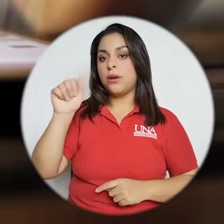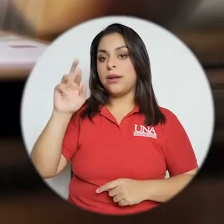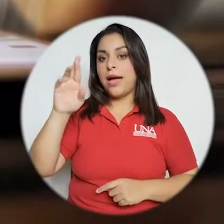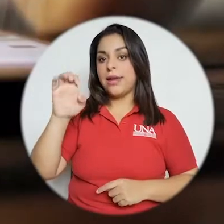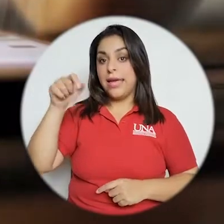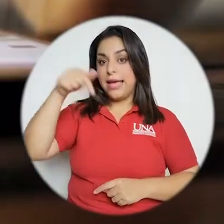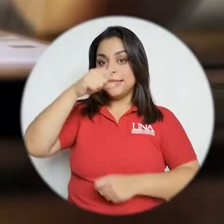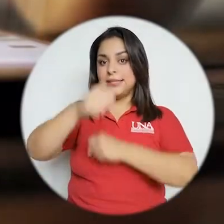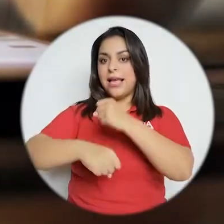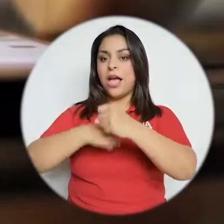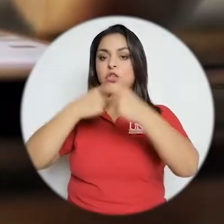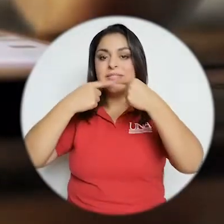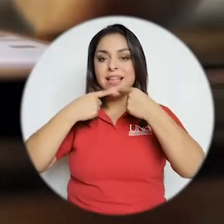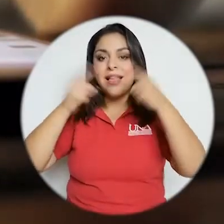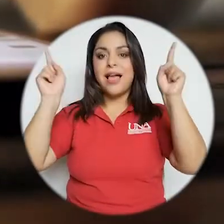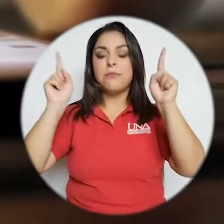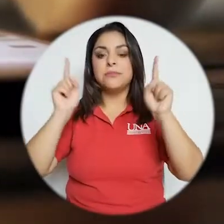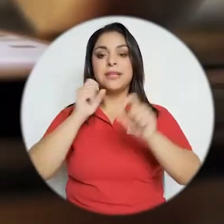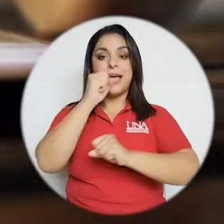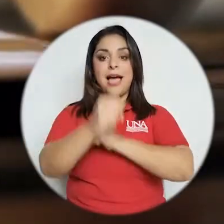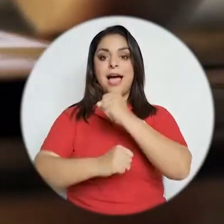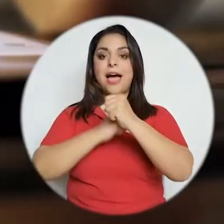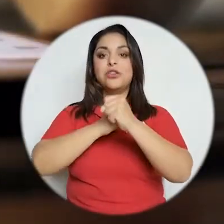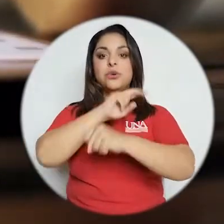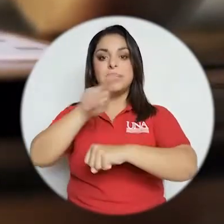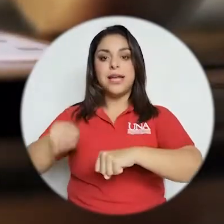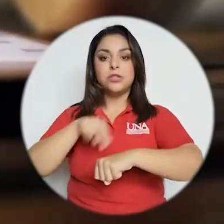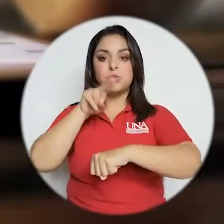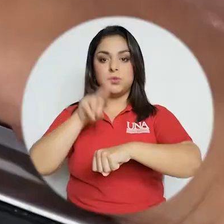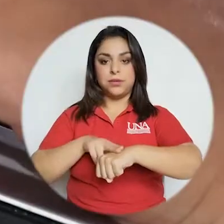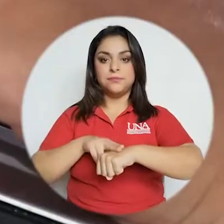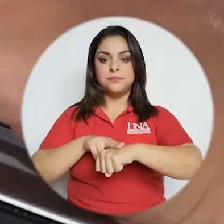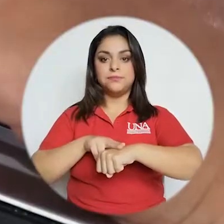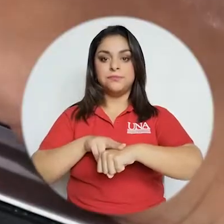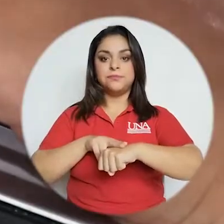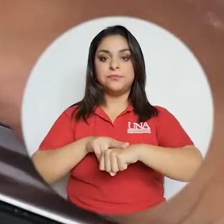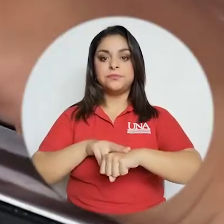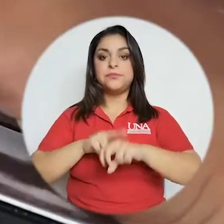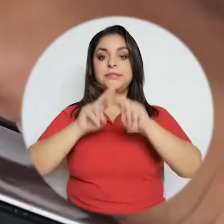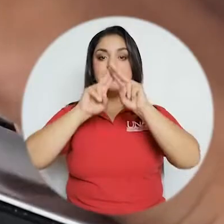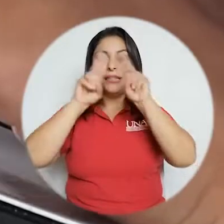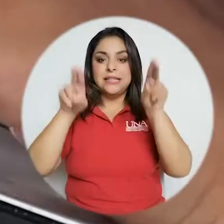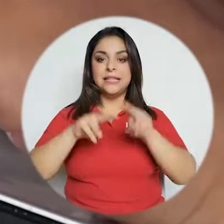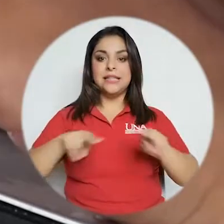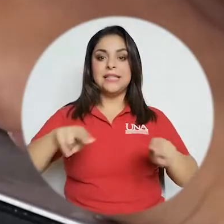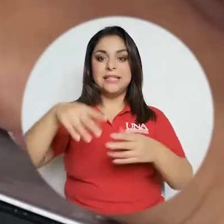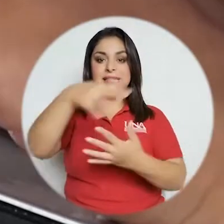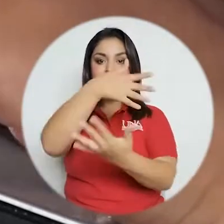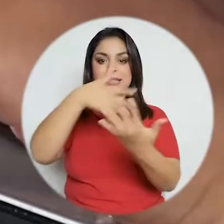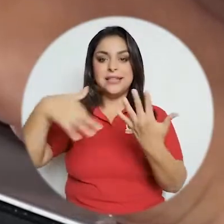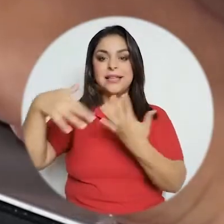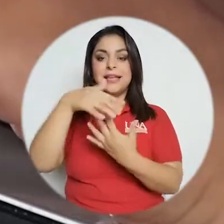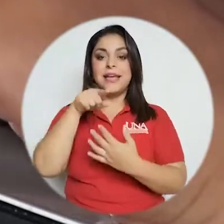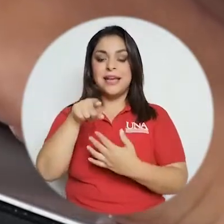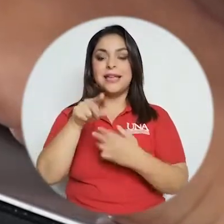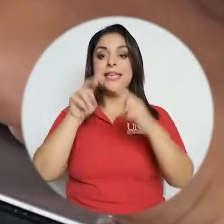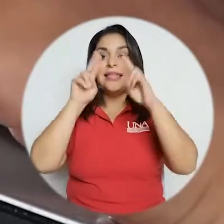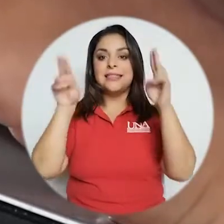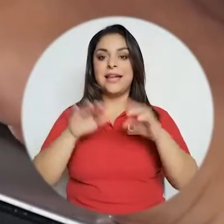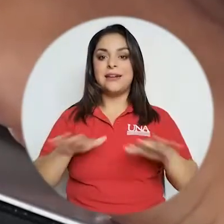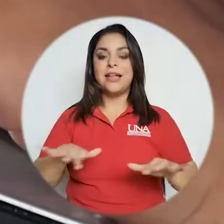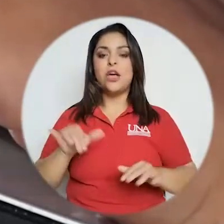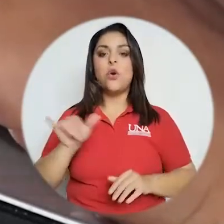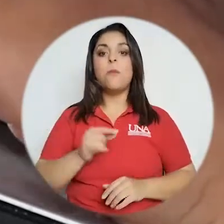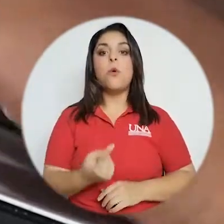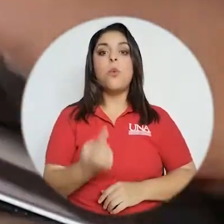este año lo declaramos como el año internacional el año nacional de la interconectividad de la